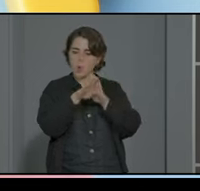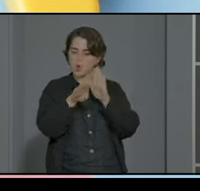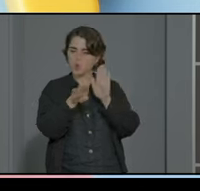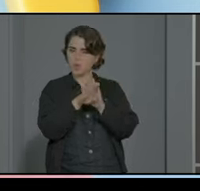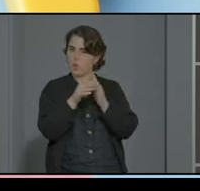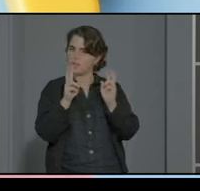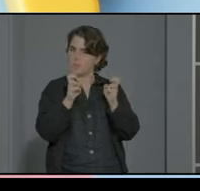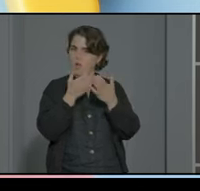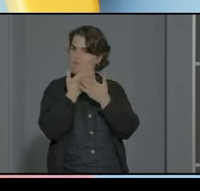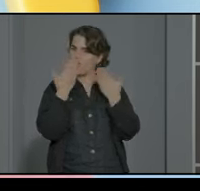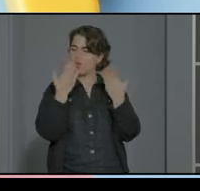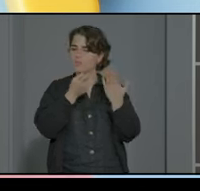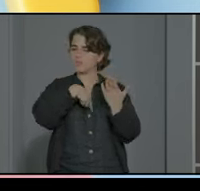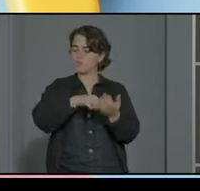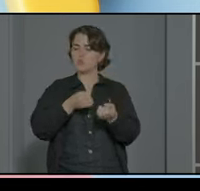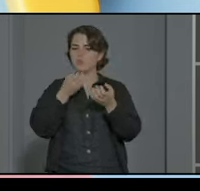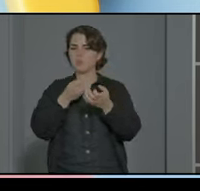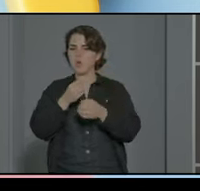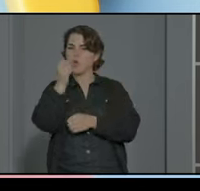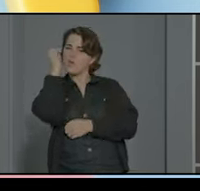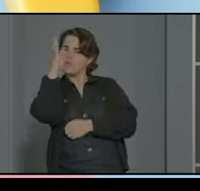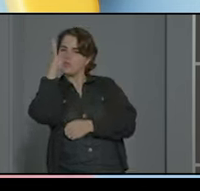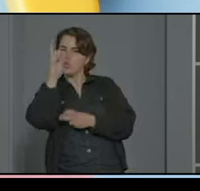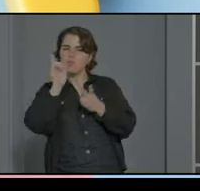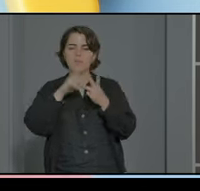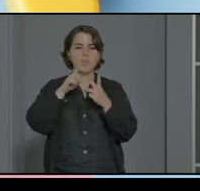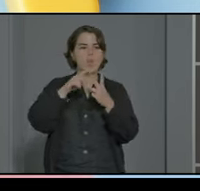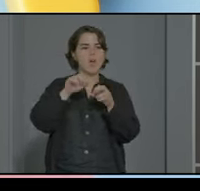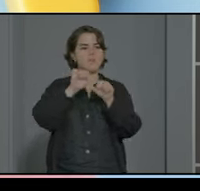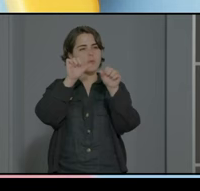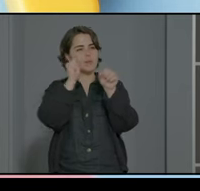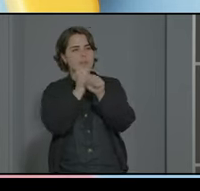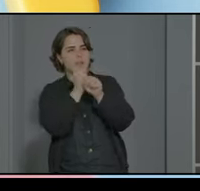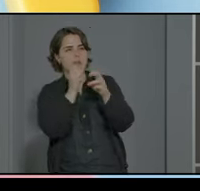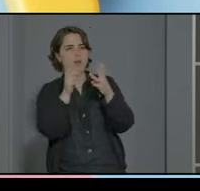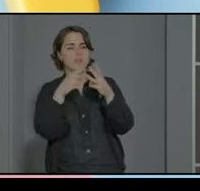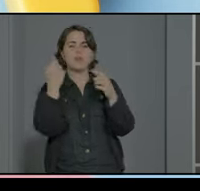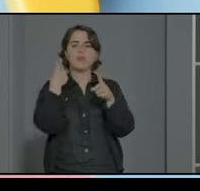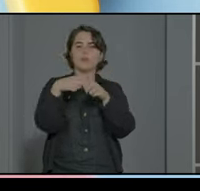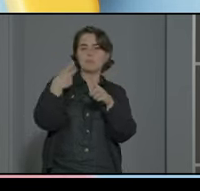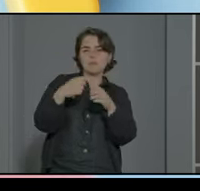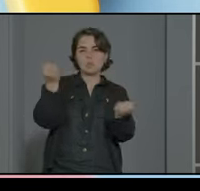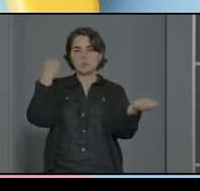ahí vamos a contar quiénes somos nuestra filosofía nuestra forma de trabajar aspectos prácticos